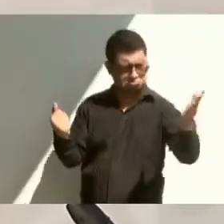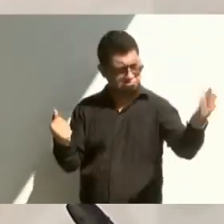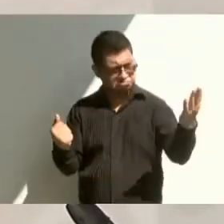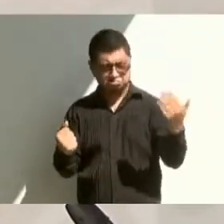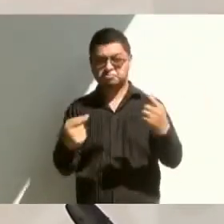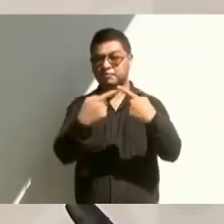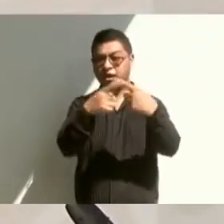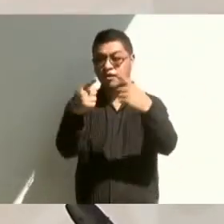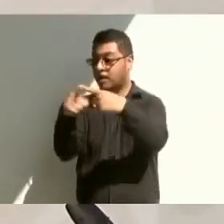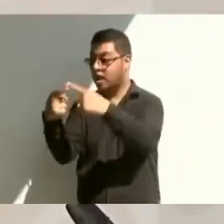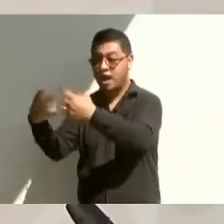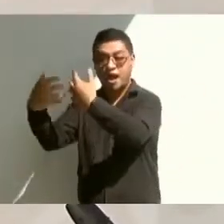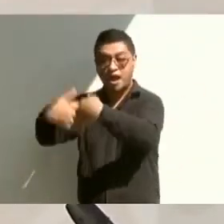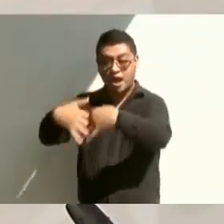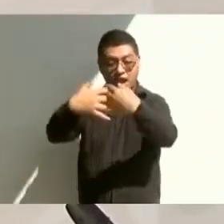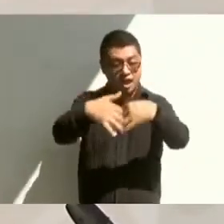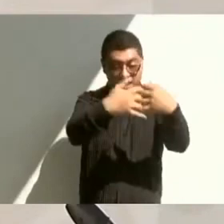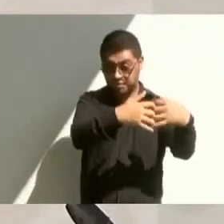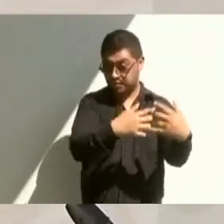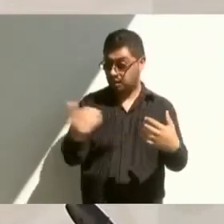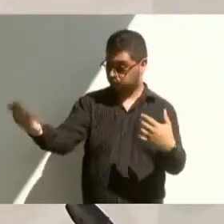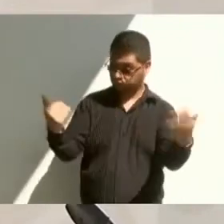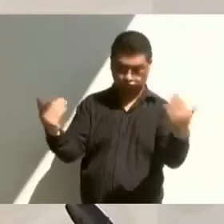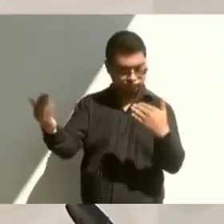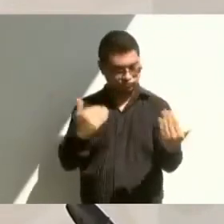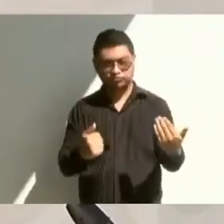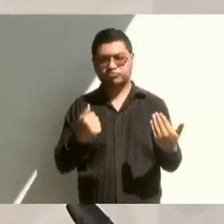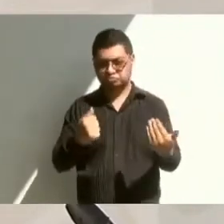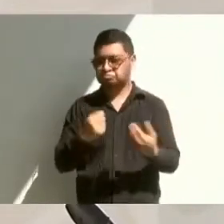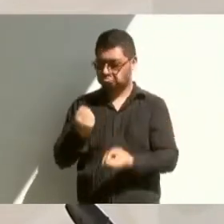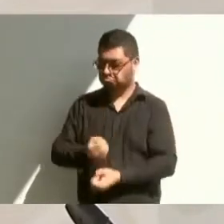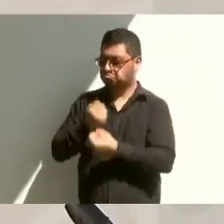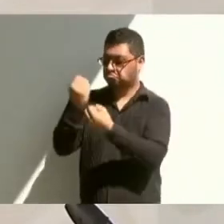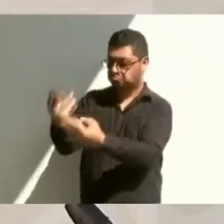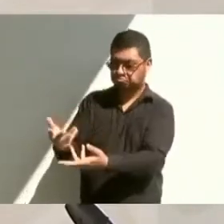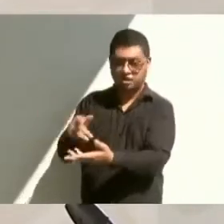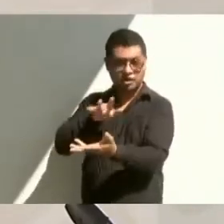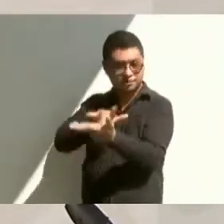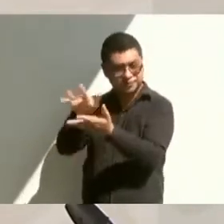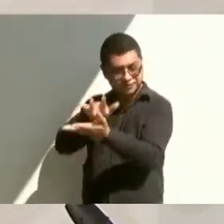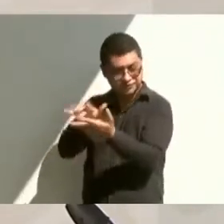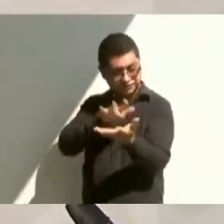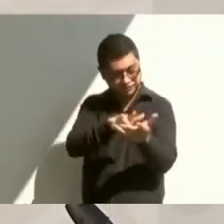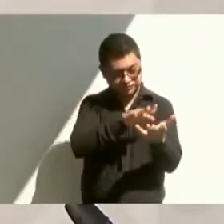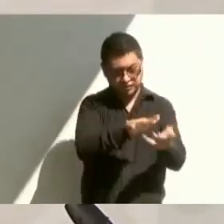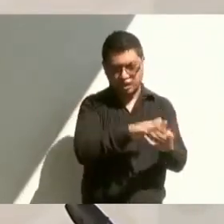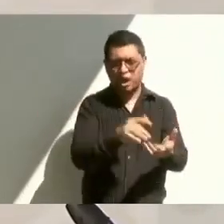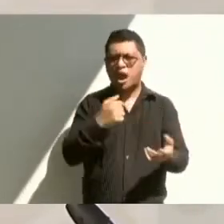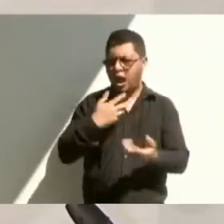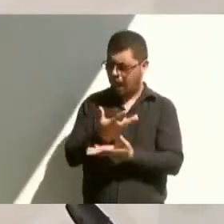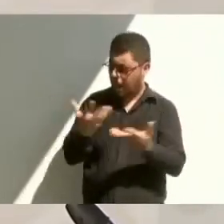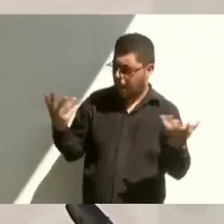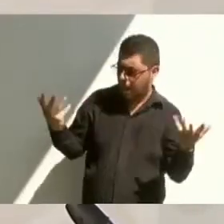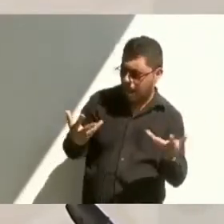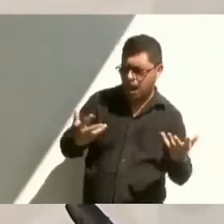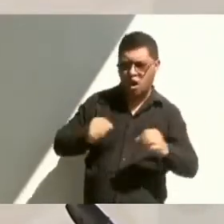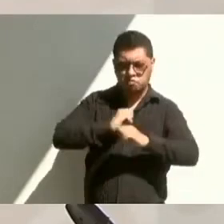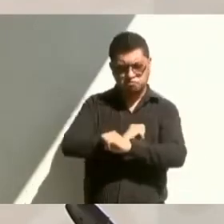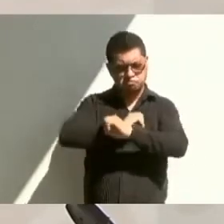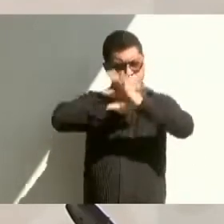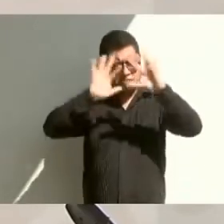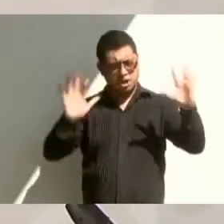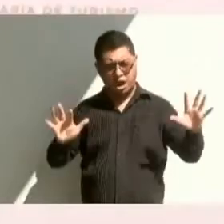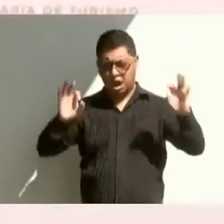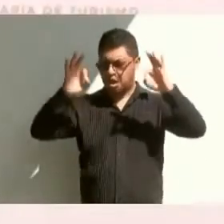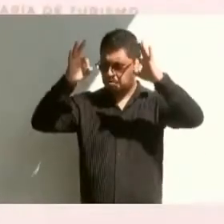diferentes actividades y nos comprometemos a hacerlo de una forma clara, transparente y que